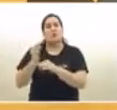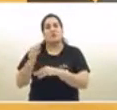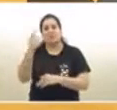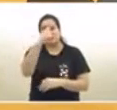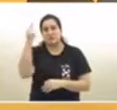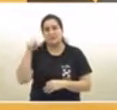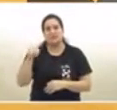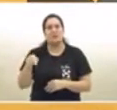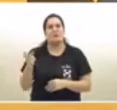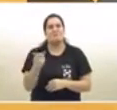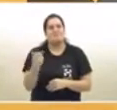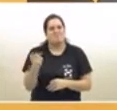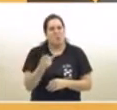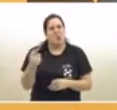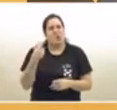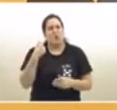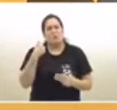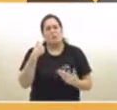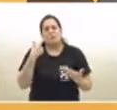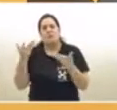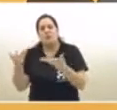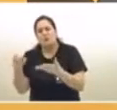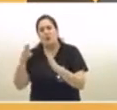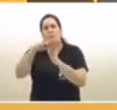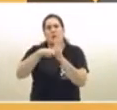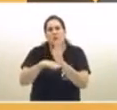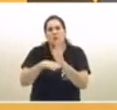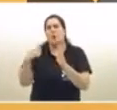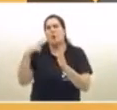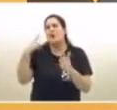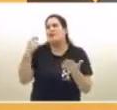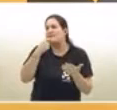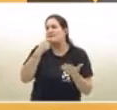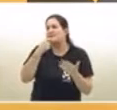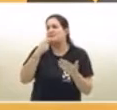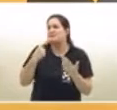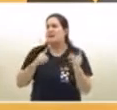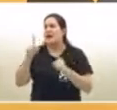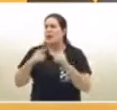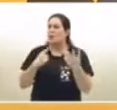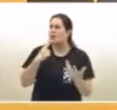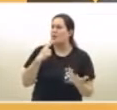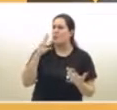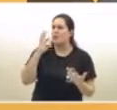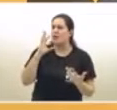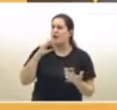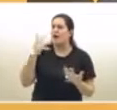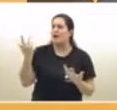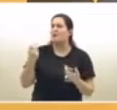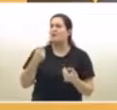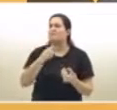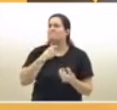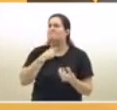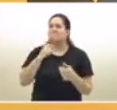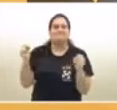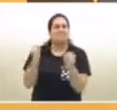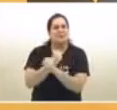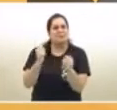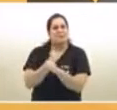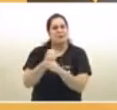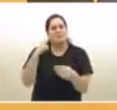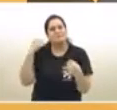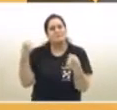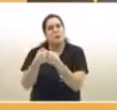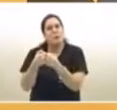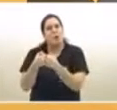a ver si tienen alguna otra duda. Esperemos en esto llegar a un acuerdo lo antes posible. Porque vamos a seguir insistiendo, reuniéndonos,